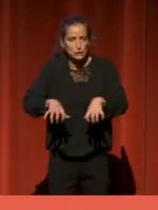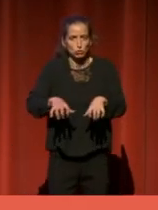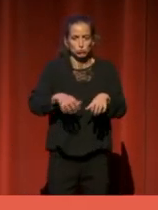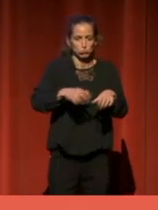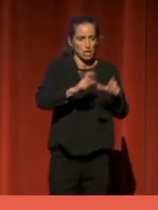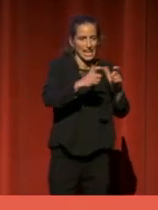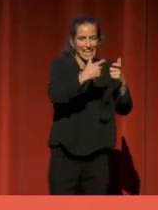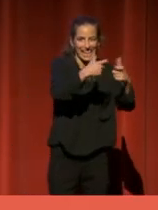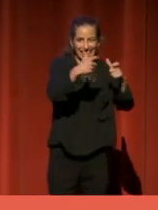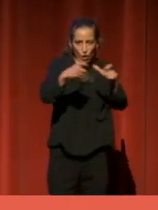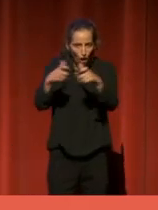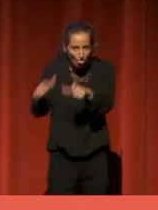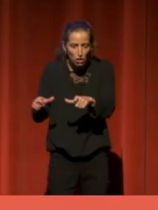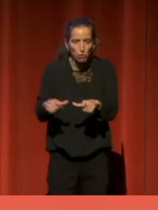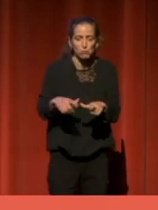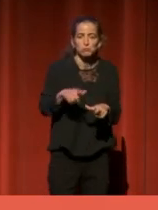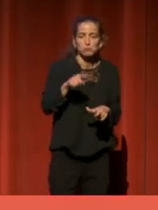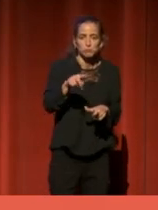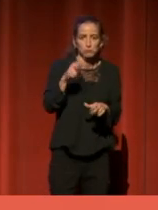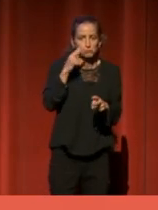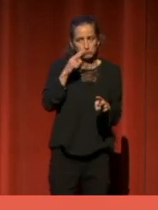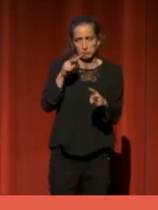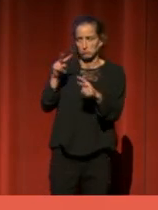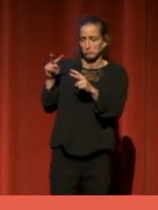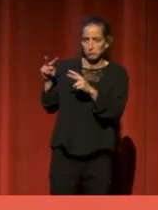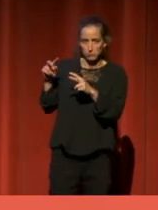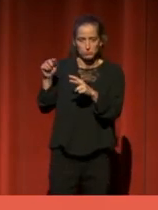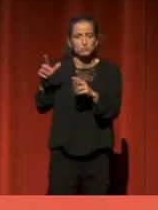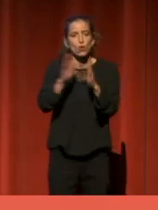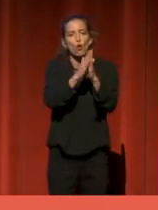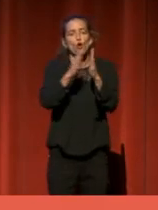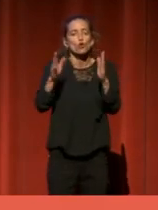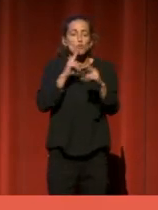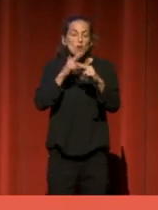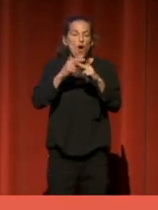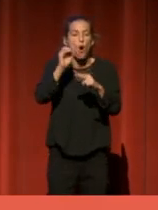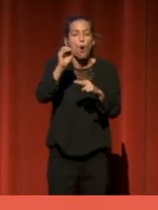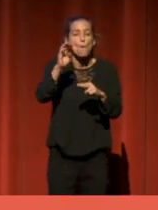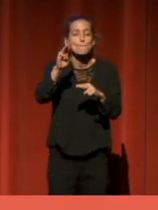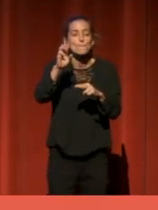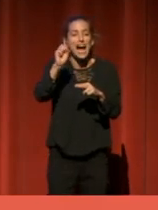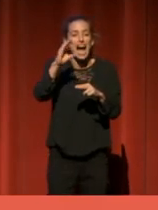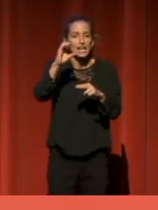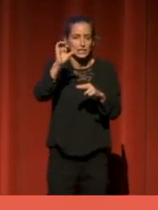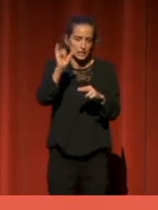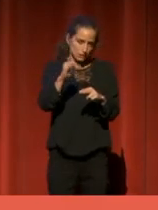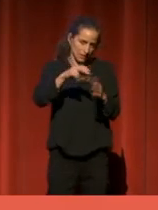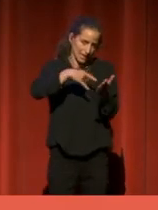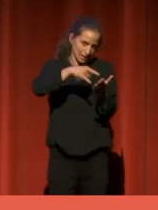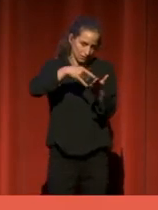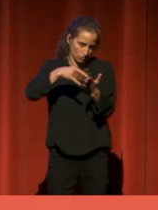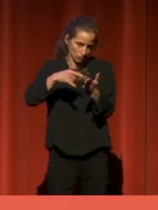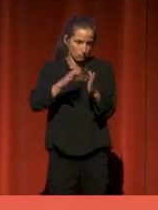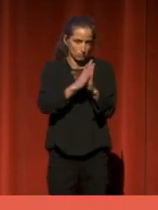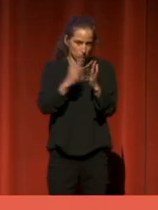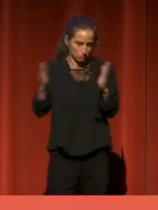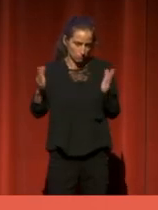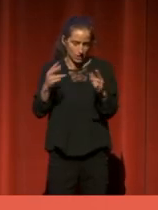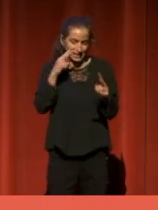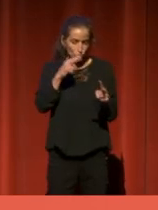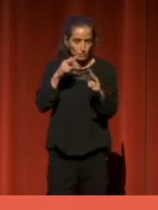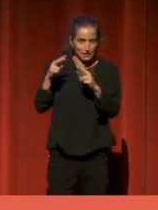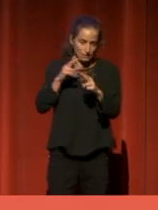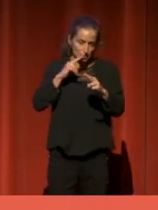a la catalogación retrospectiva ofrecemos desde las bibliotecas los OPACs. En España, la catalogación retrospectiva que algunos